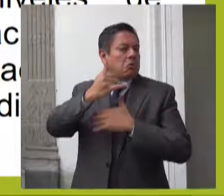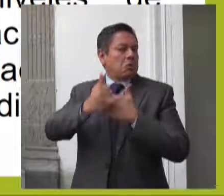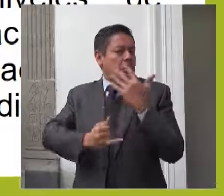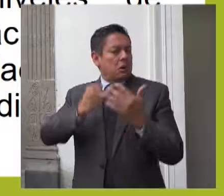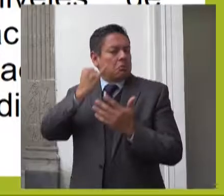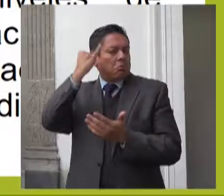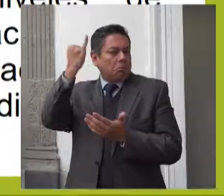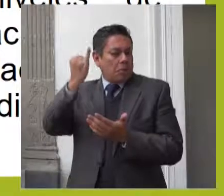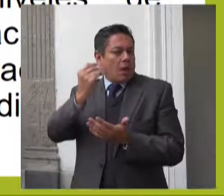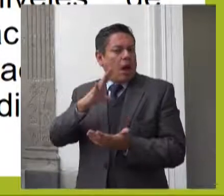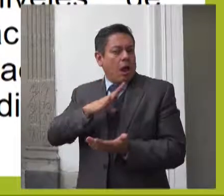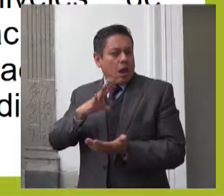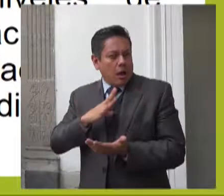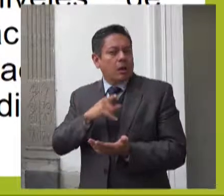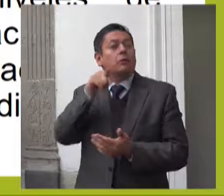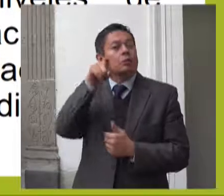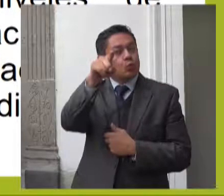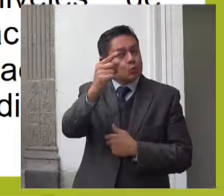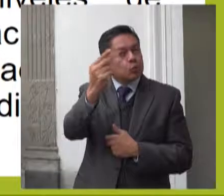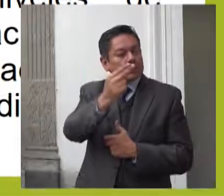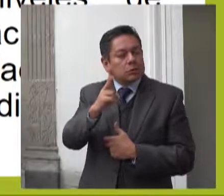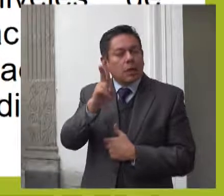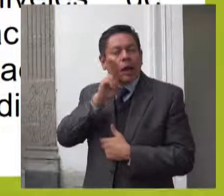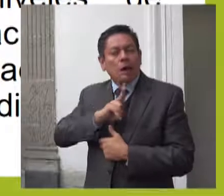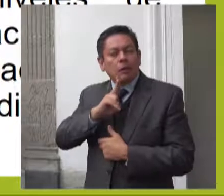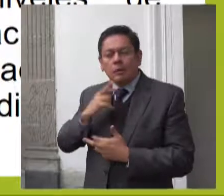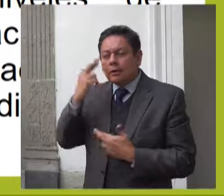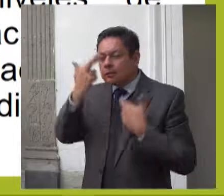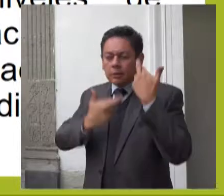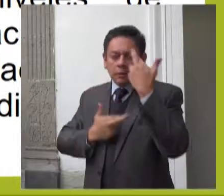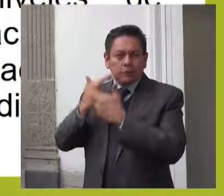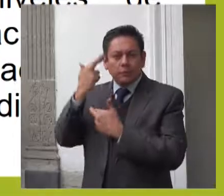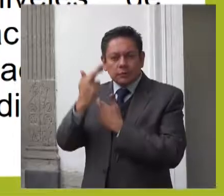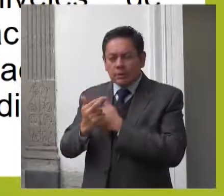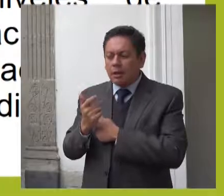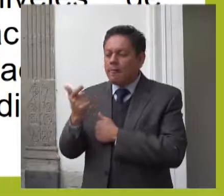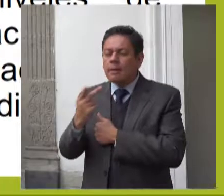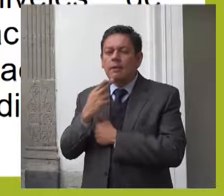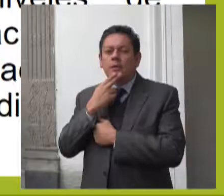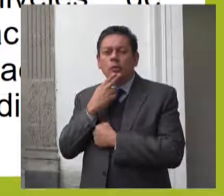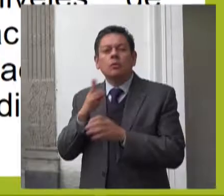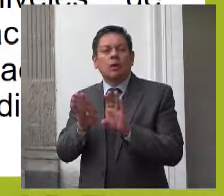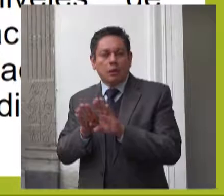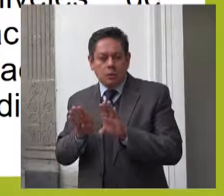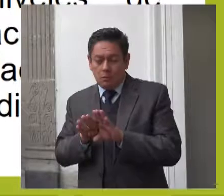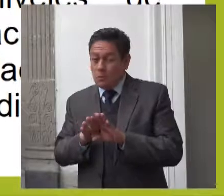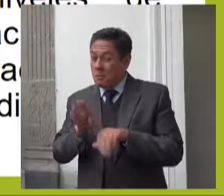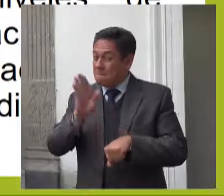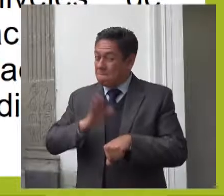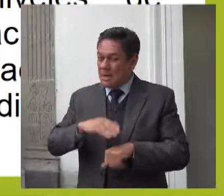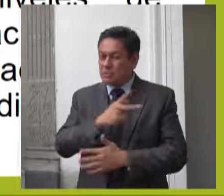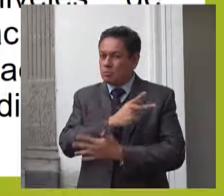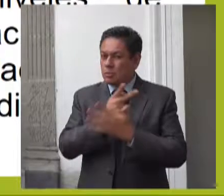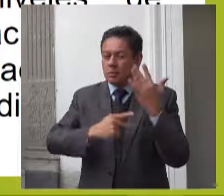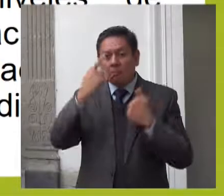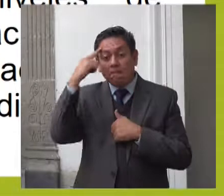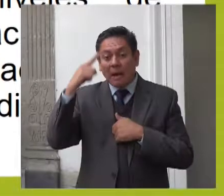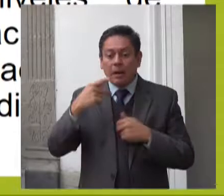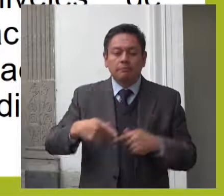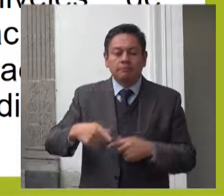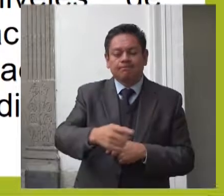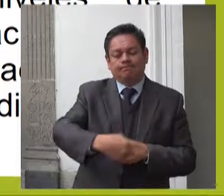particularmente de los programas de desarrollo social y realizar un